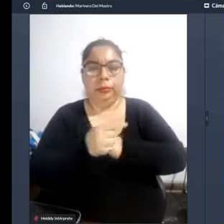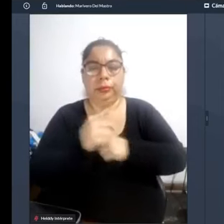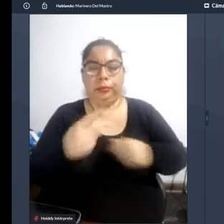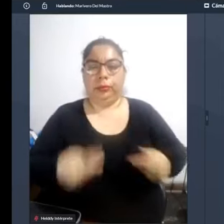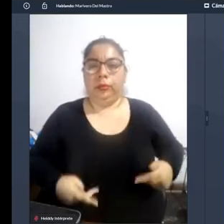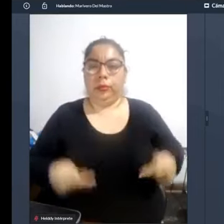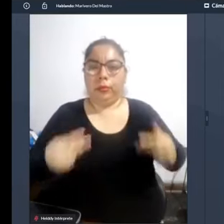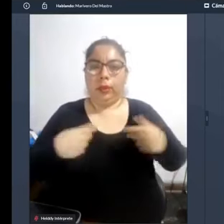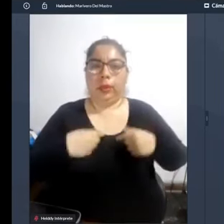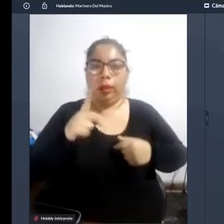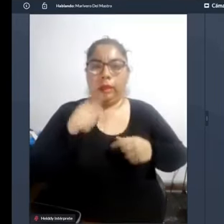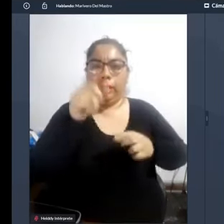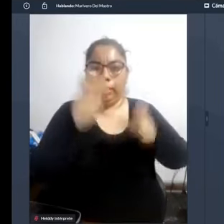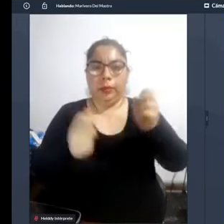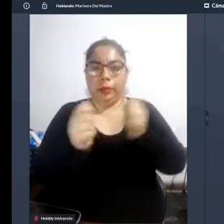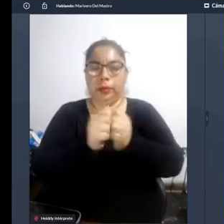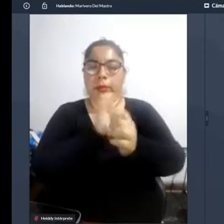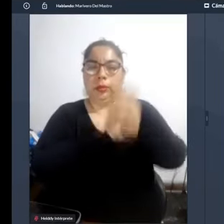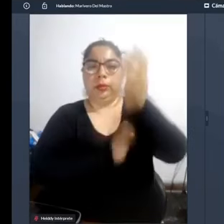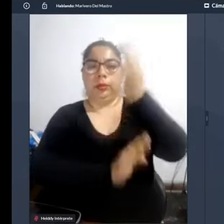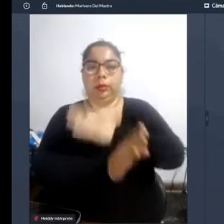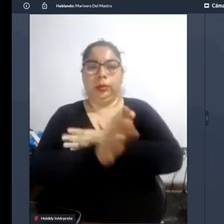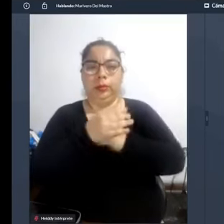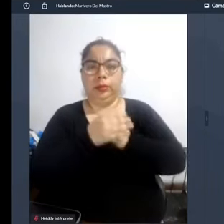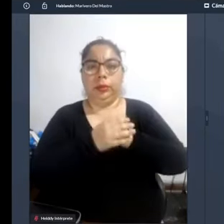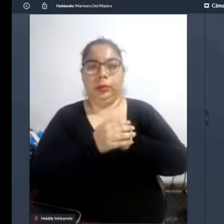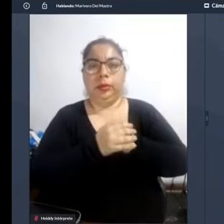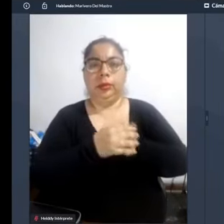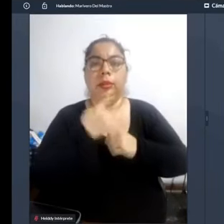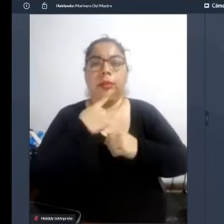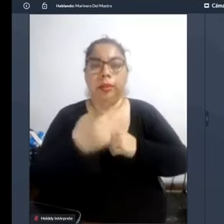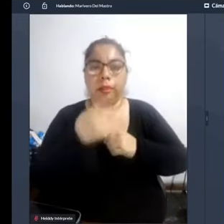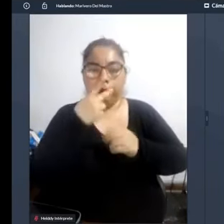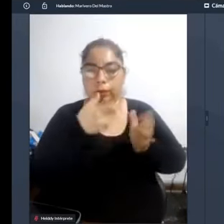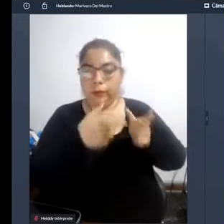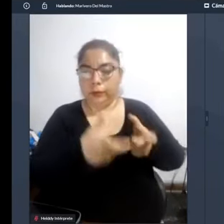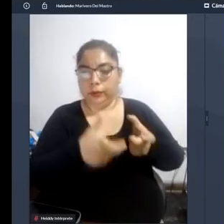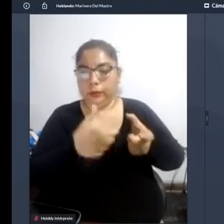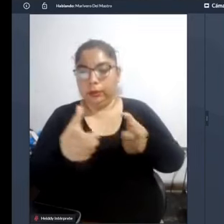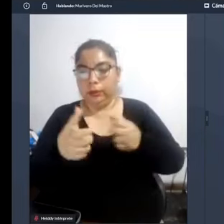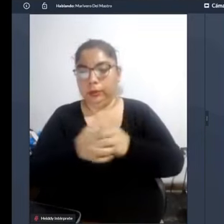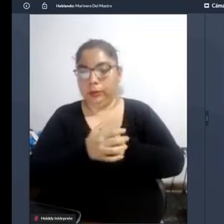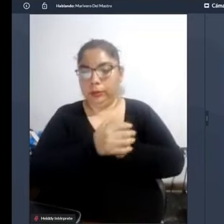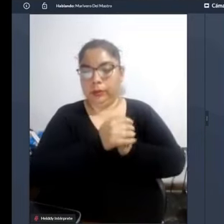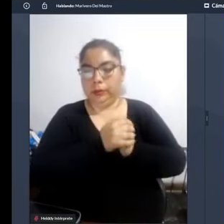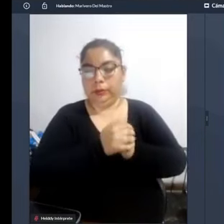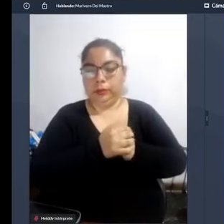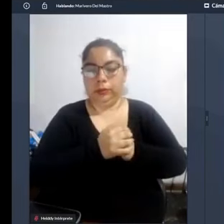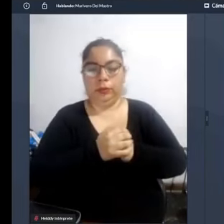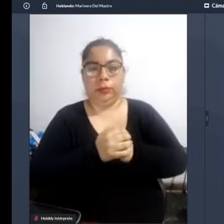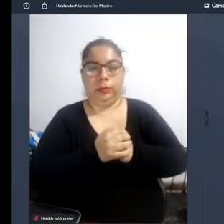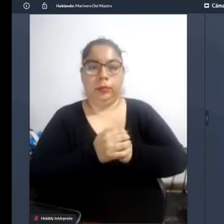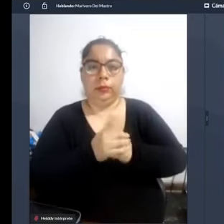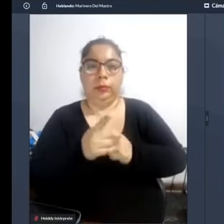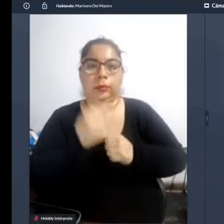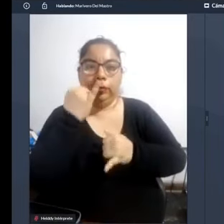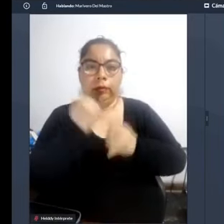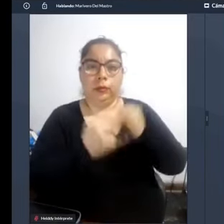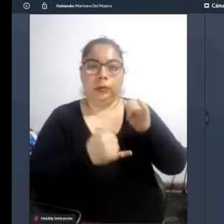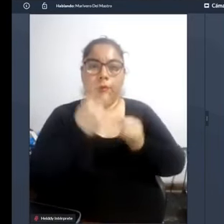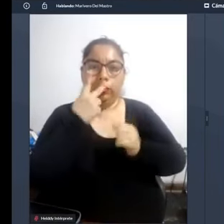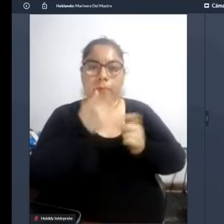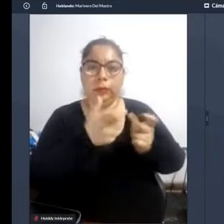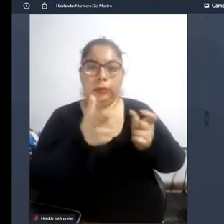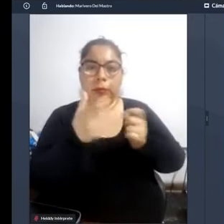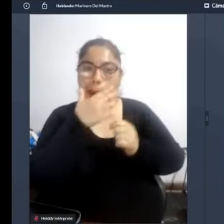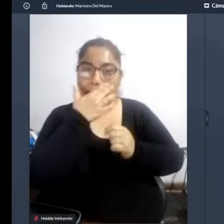las personas con discapacidad se requiere fiscalización que actualmente no termina siendo efectiva